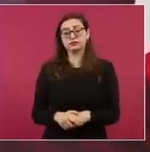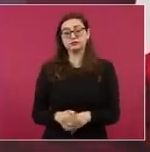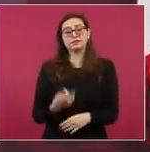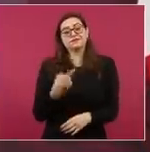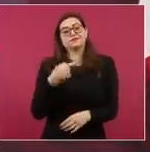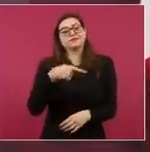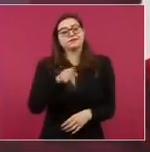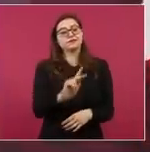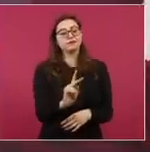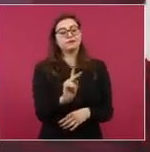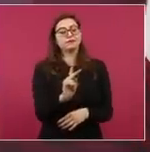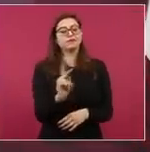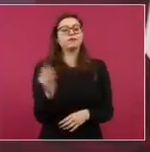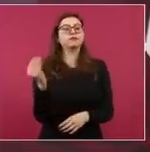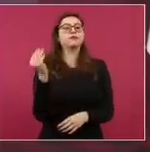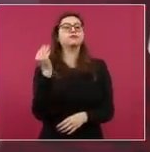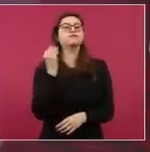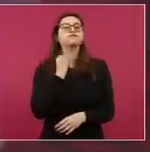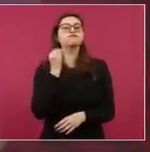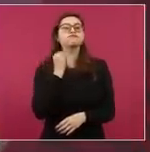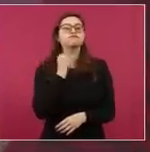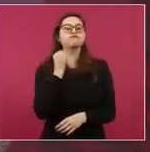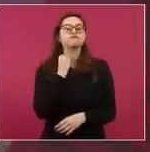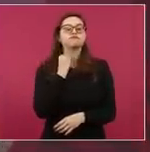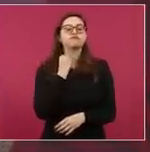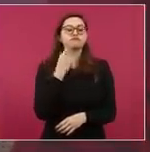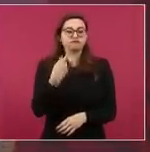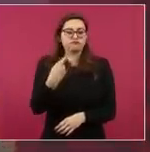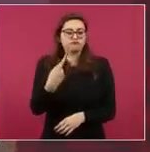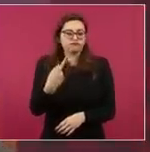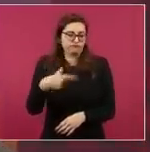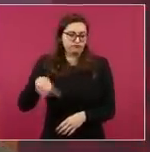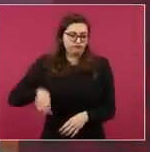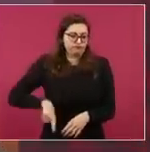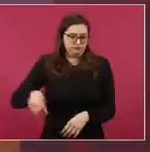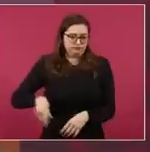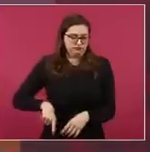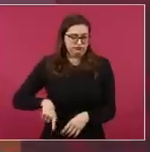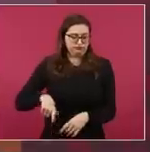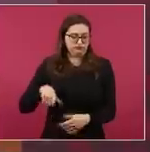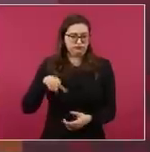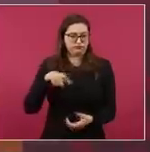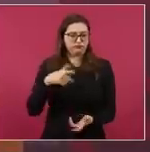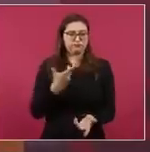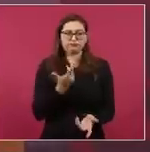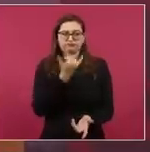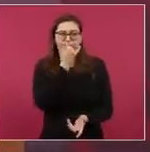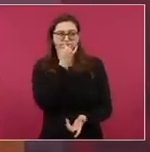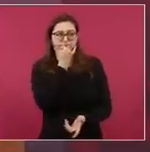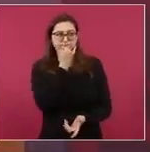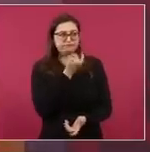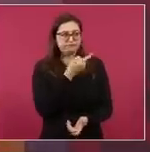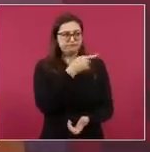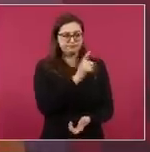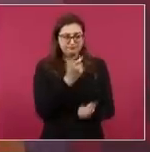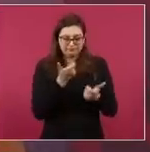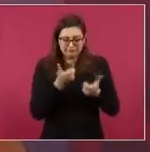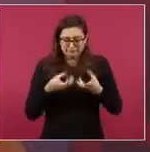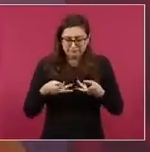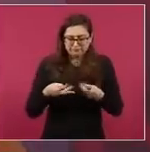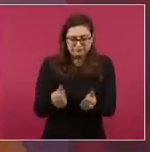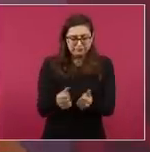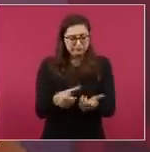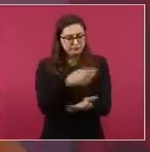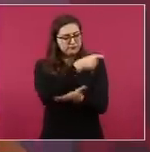defendiendo al gobierno de México sostuvieron de que los bienes que se